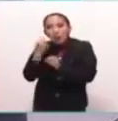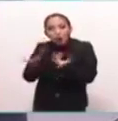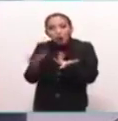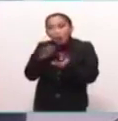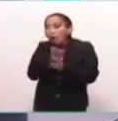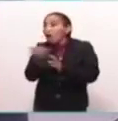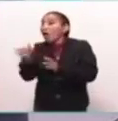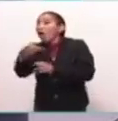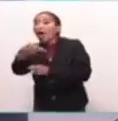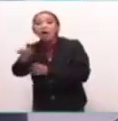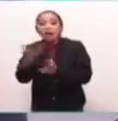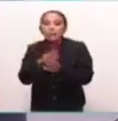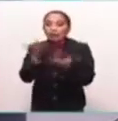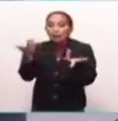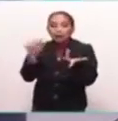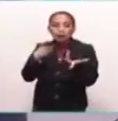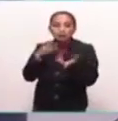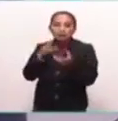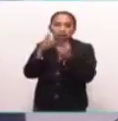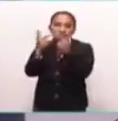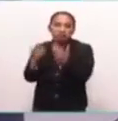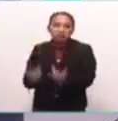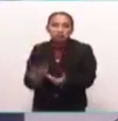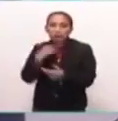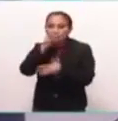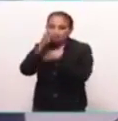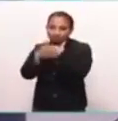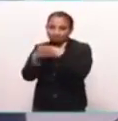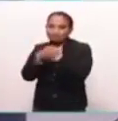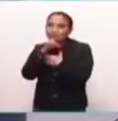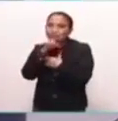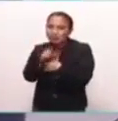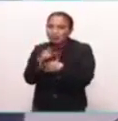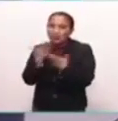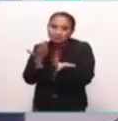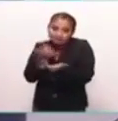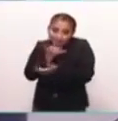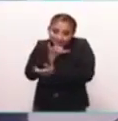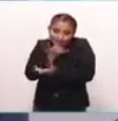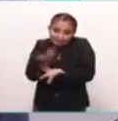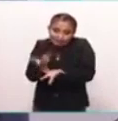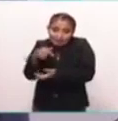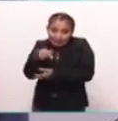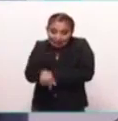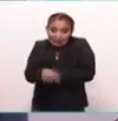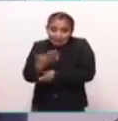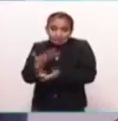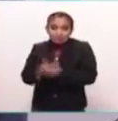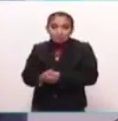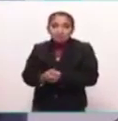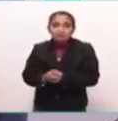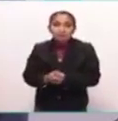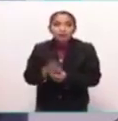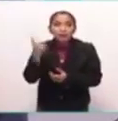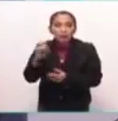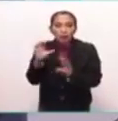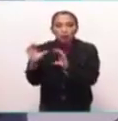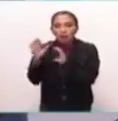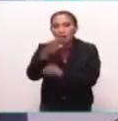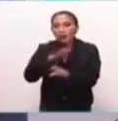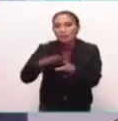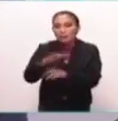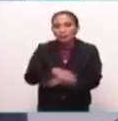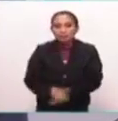cañadas, pues porque se deteriora. Es un llamado también, si me lo permites, en esta intervención, de cuidado